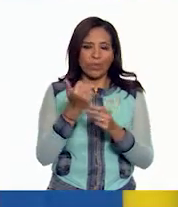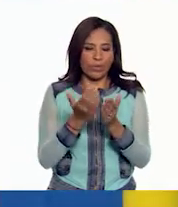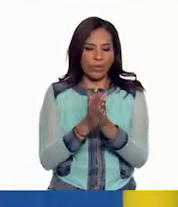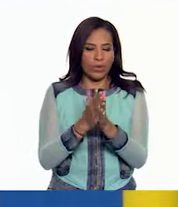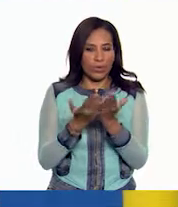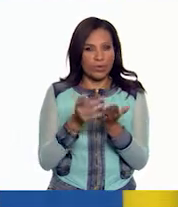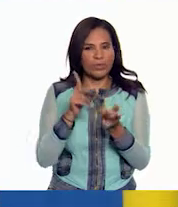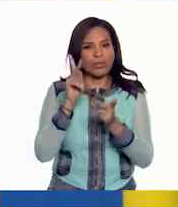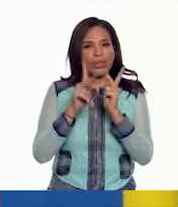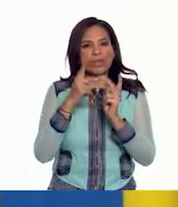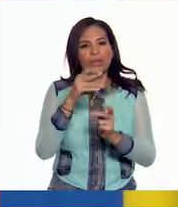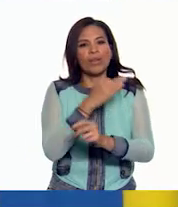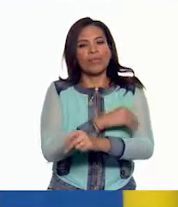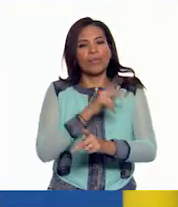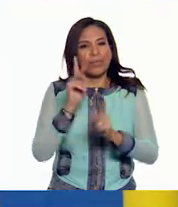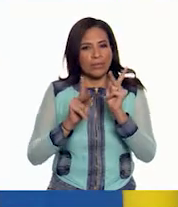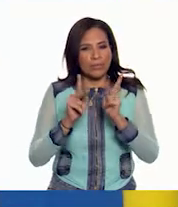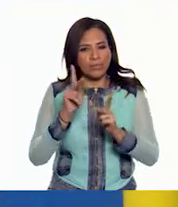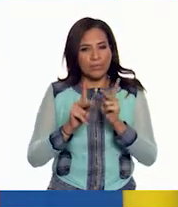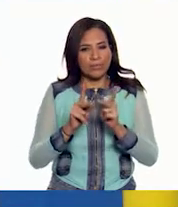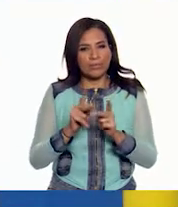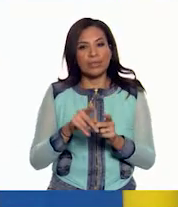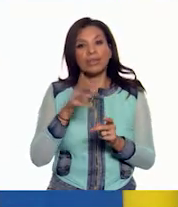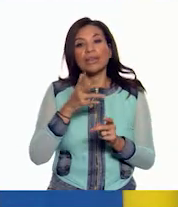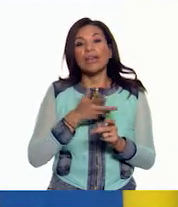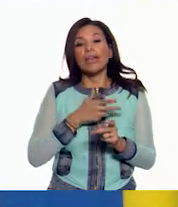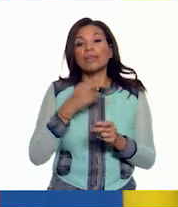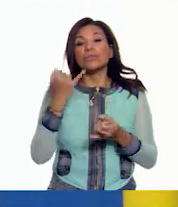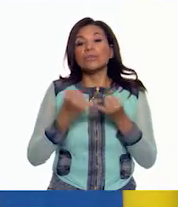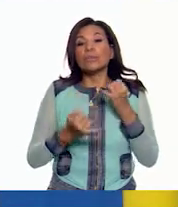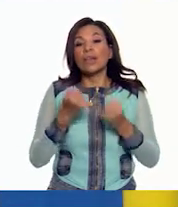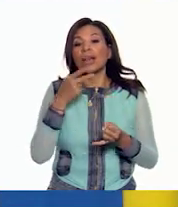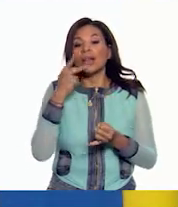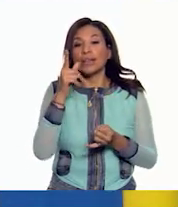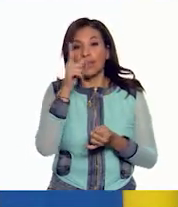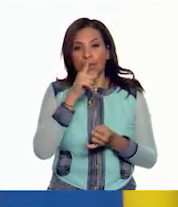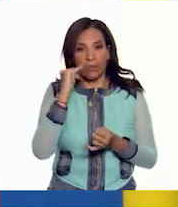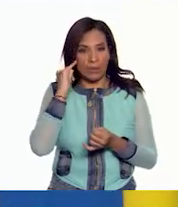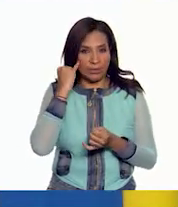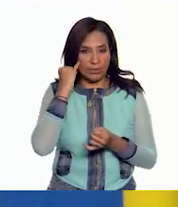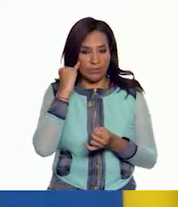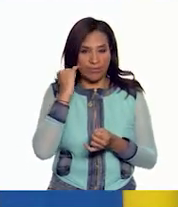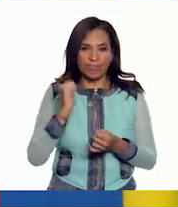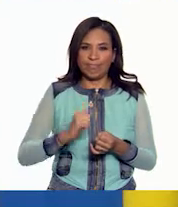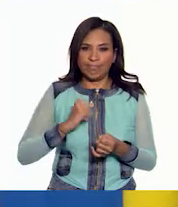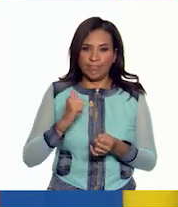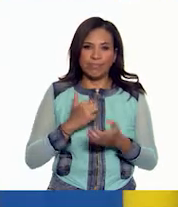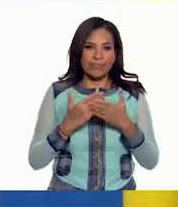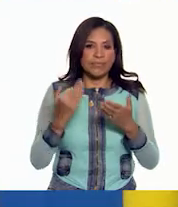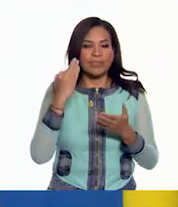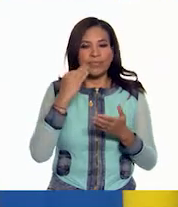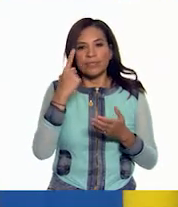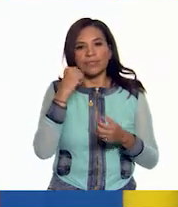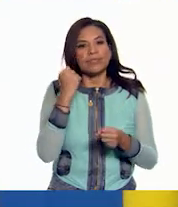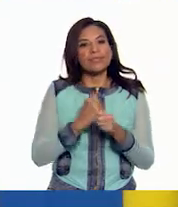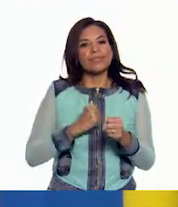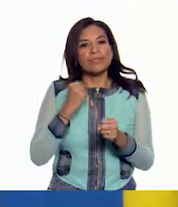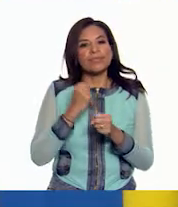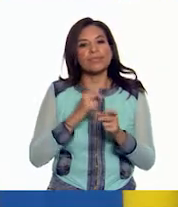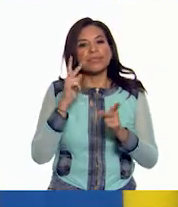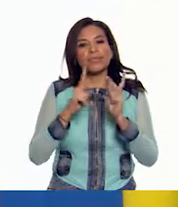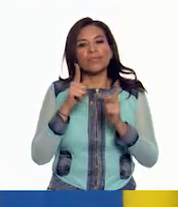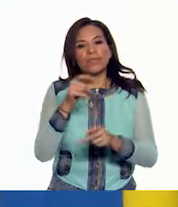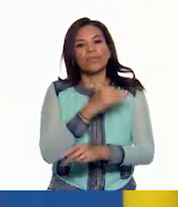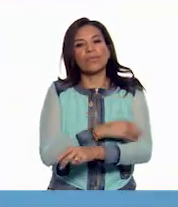libros y comenta el tema de hoy con tu familia. Si tienes la fortuna de hablar una lengua indígena, aprovecha este momento para practicarla y